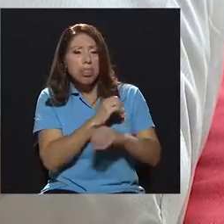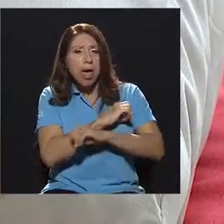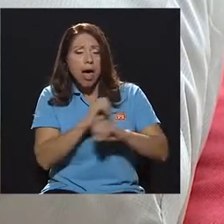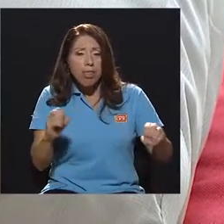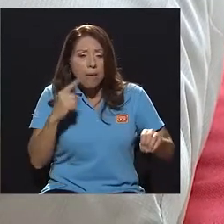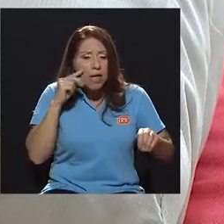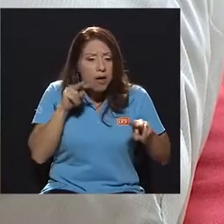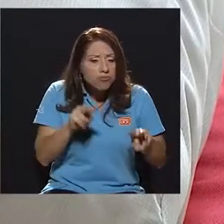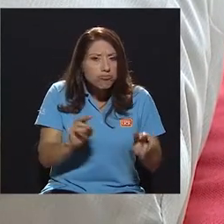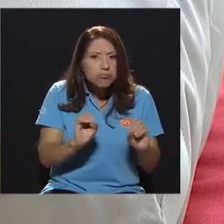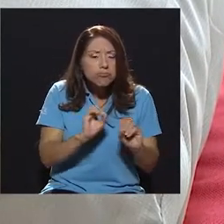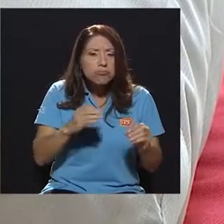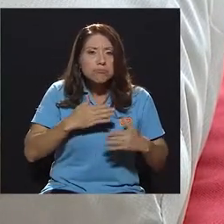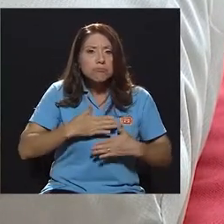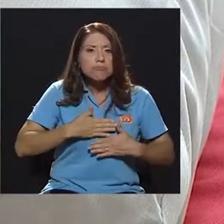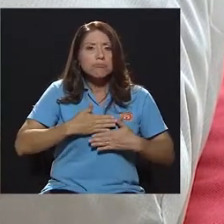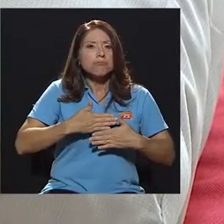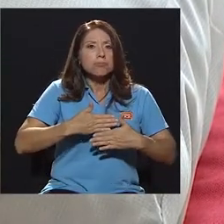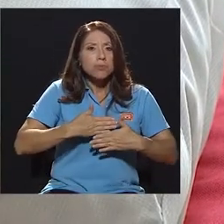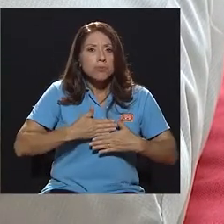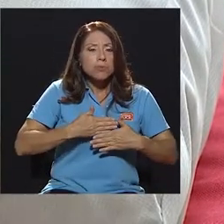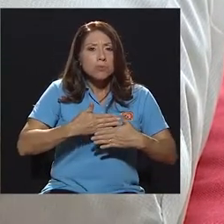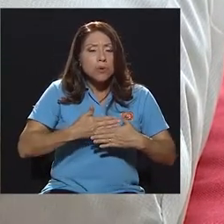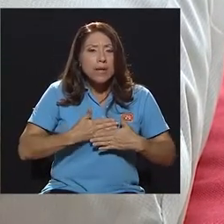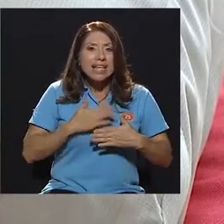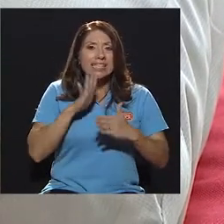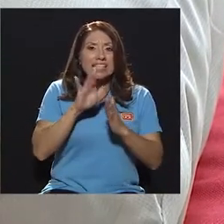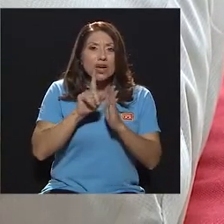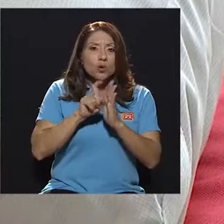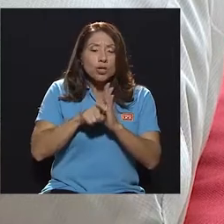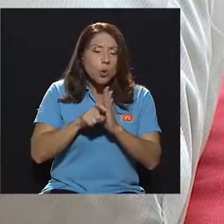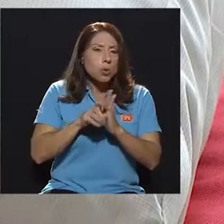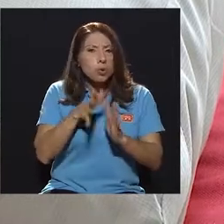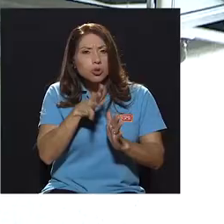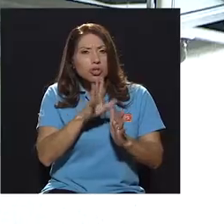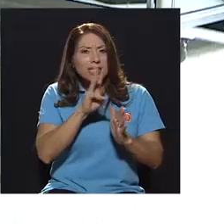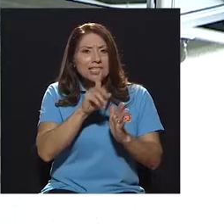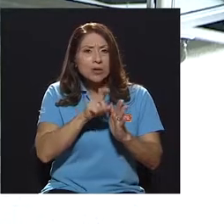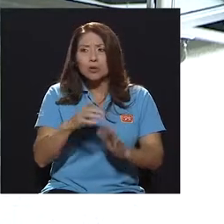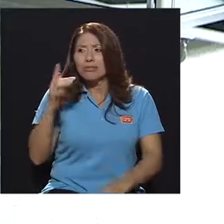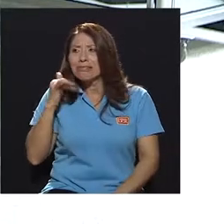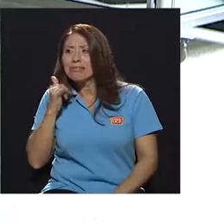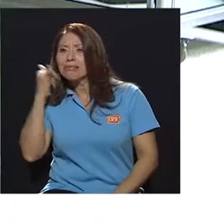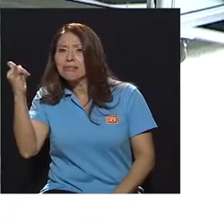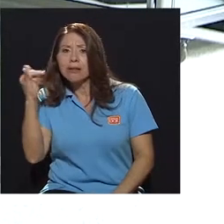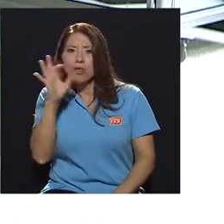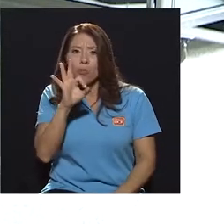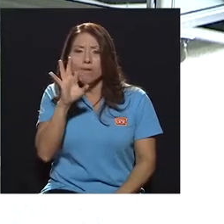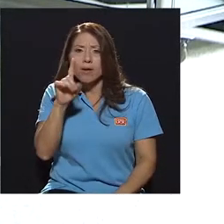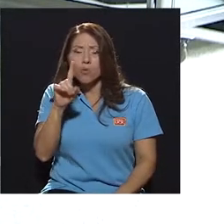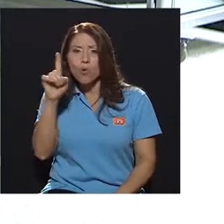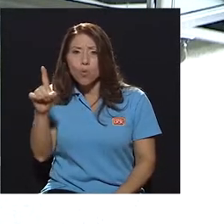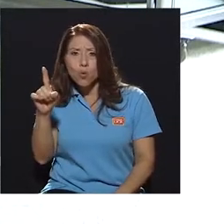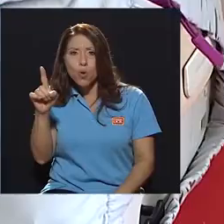no hay signos de respiración cinco o seis segundos llamen al 911